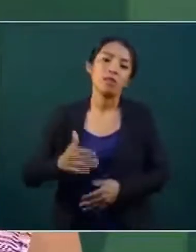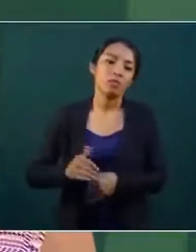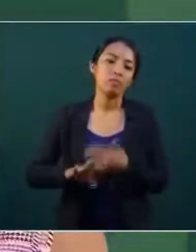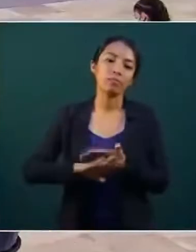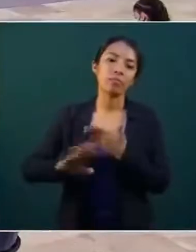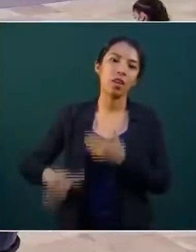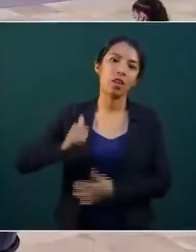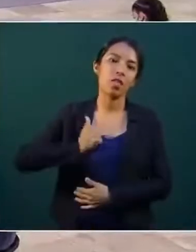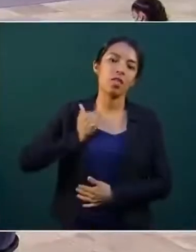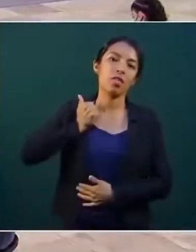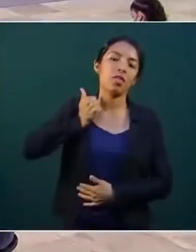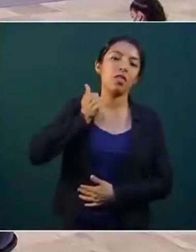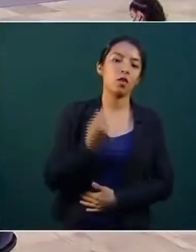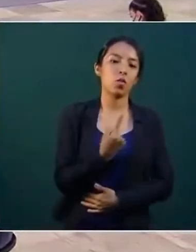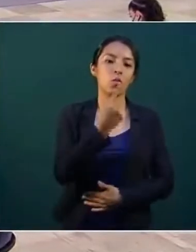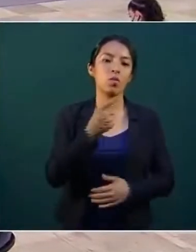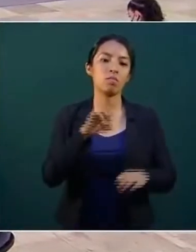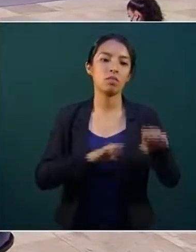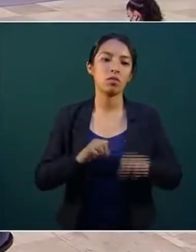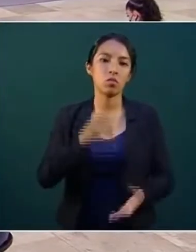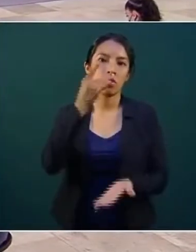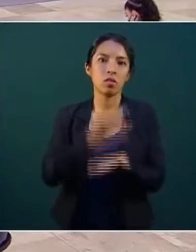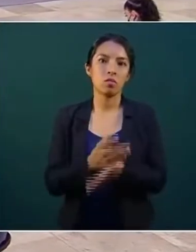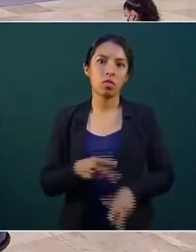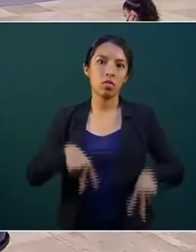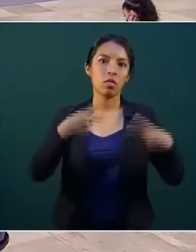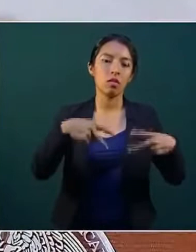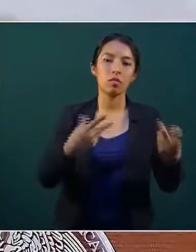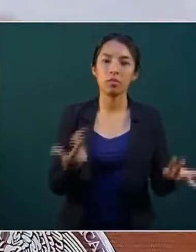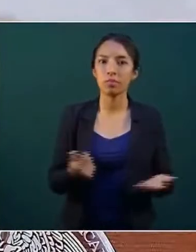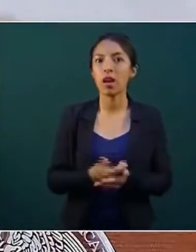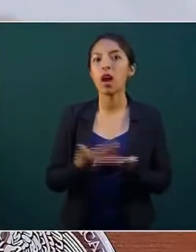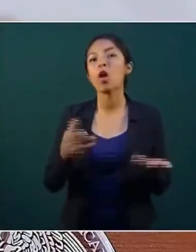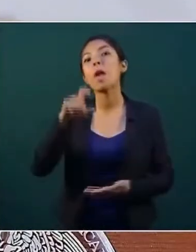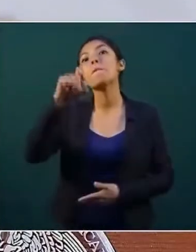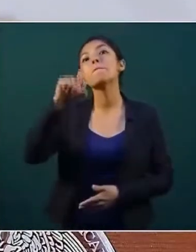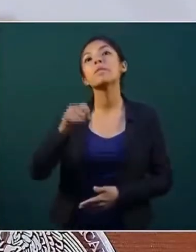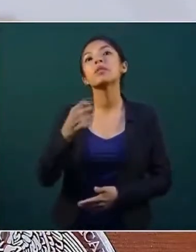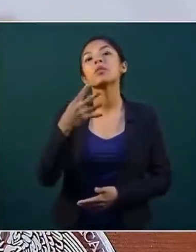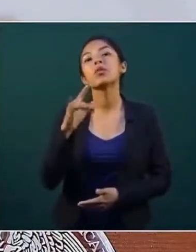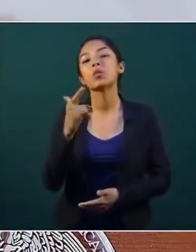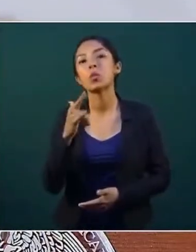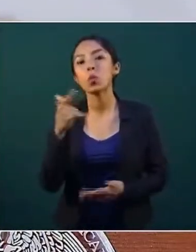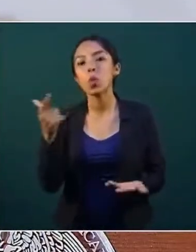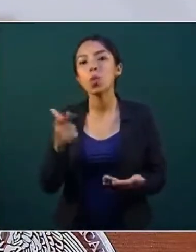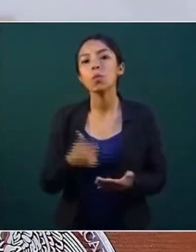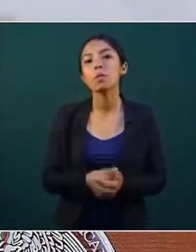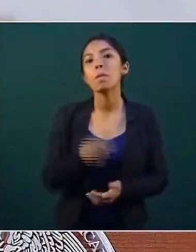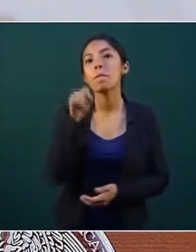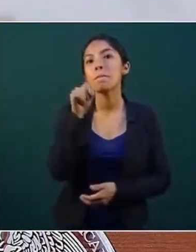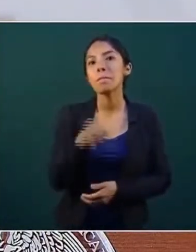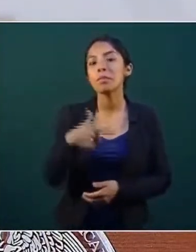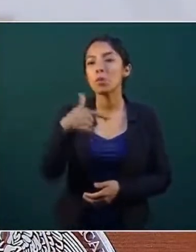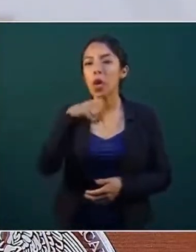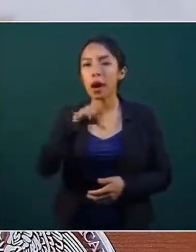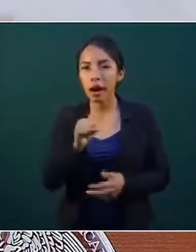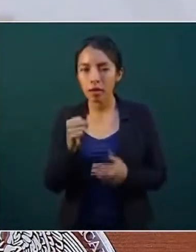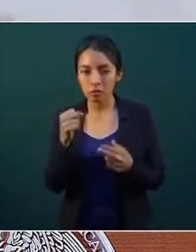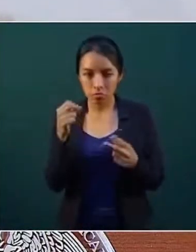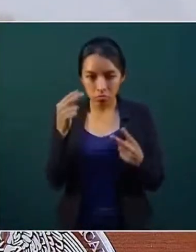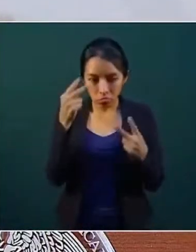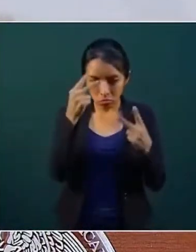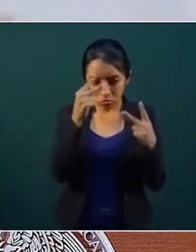oligopolio. Con corte al 23 de julio, en las acciones de verificación a las estaciones de servicio del gas LP,